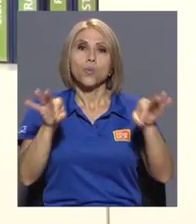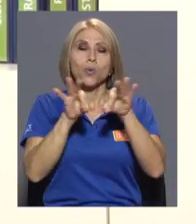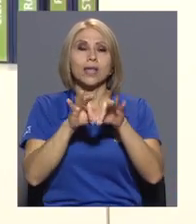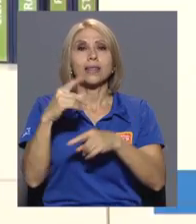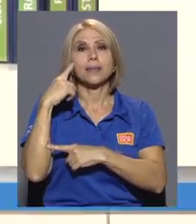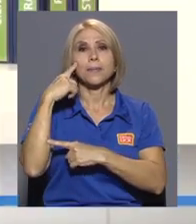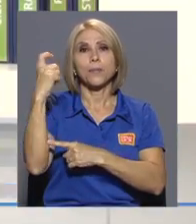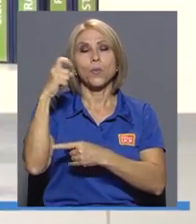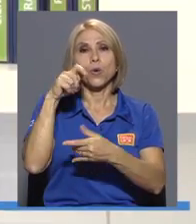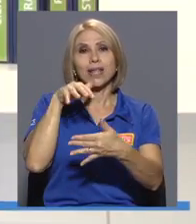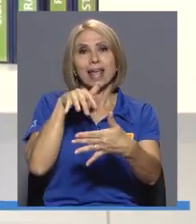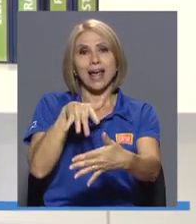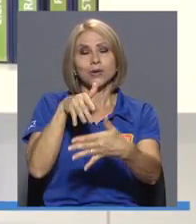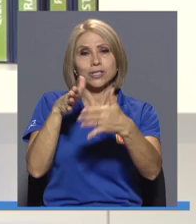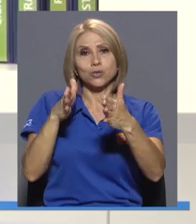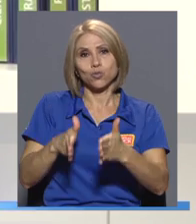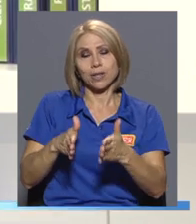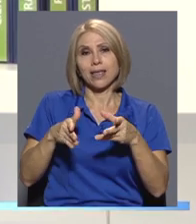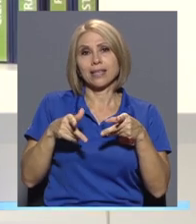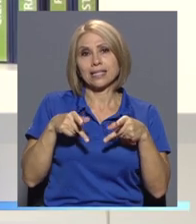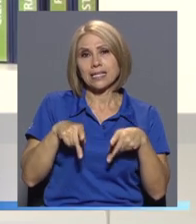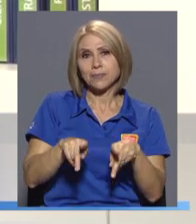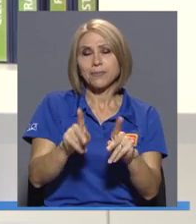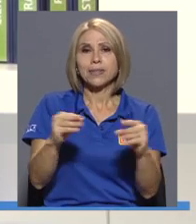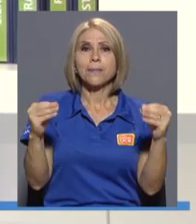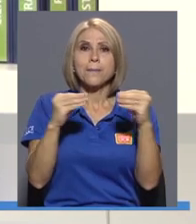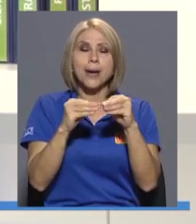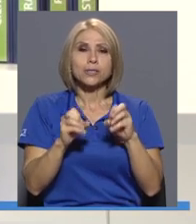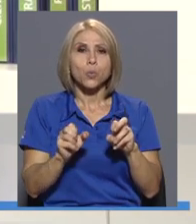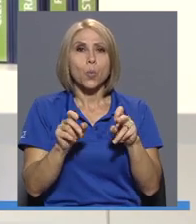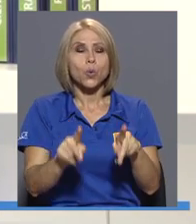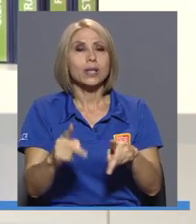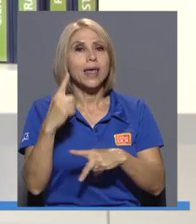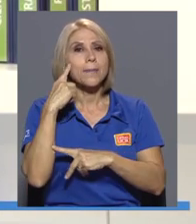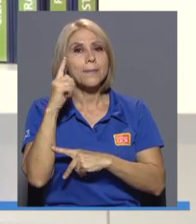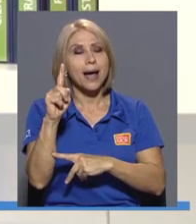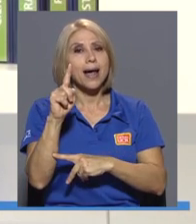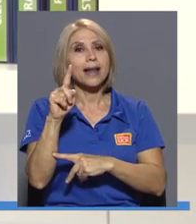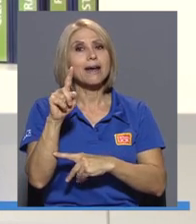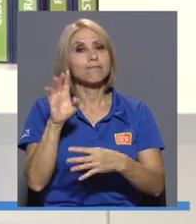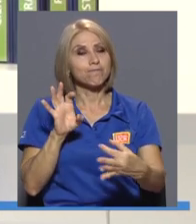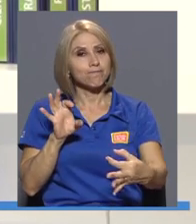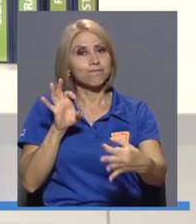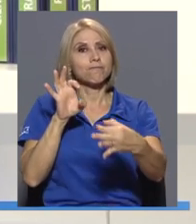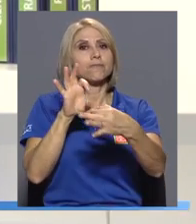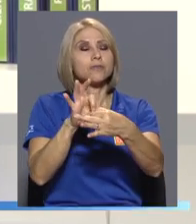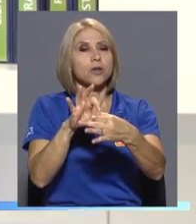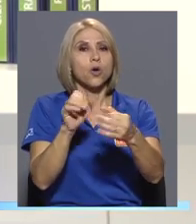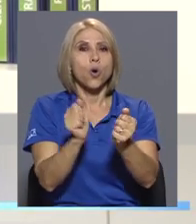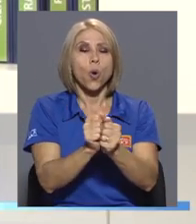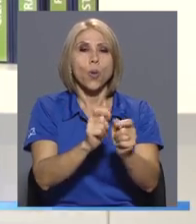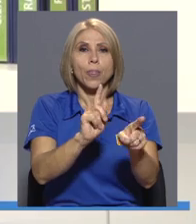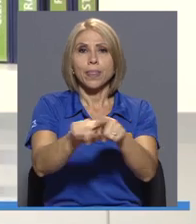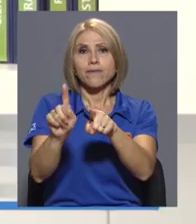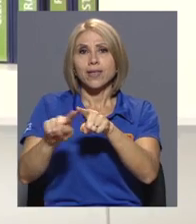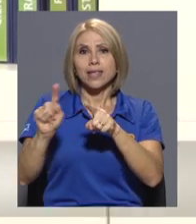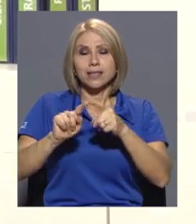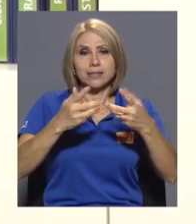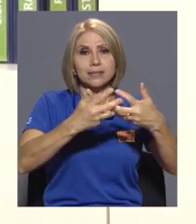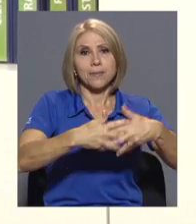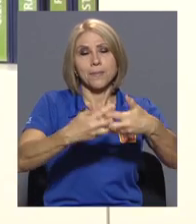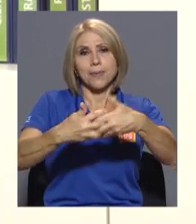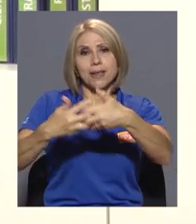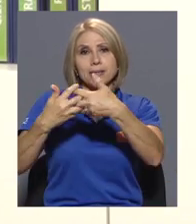estudiantes les permite una mayor oportunidad para vincularse con diferentes empresas que